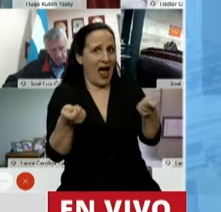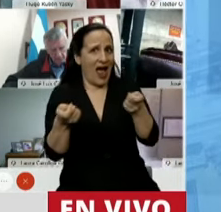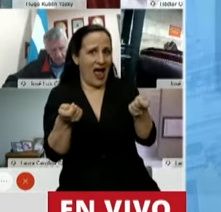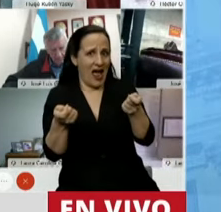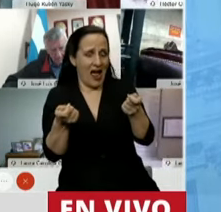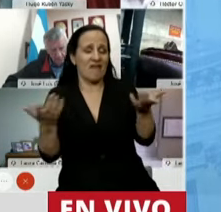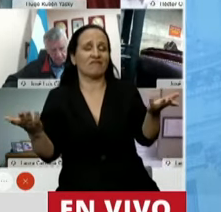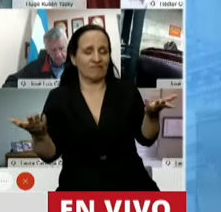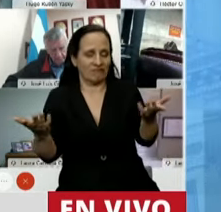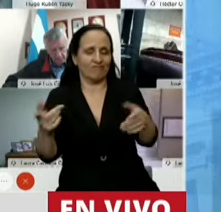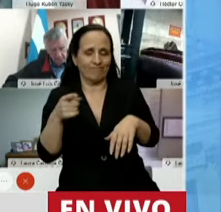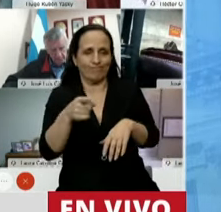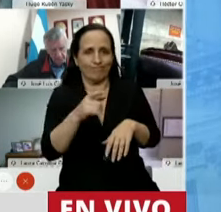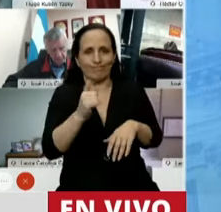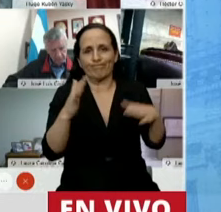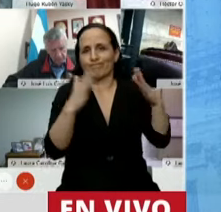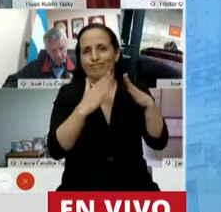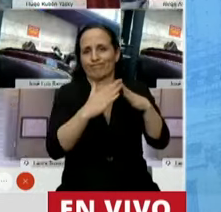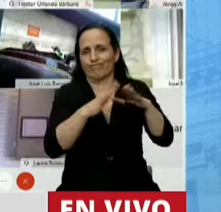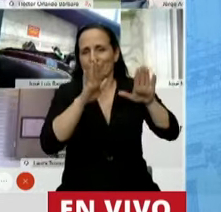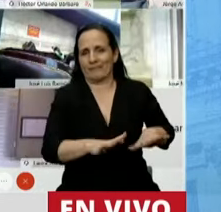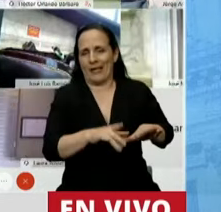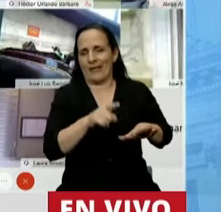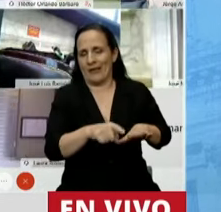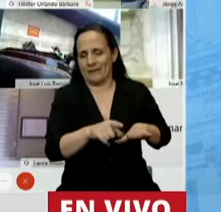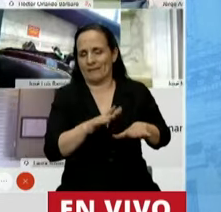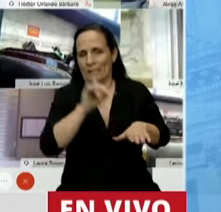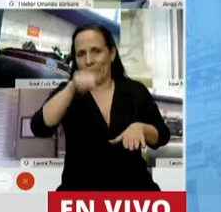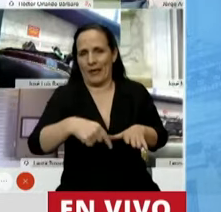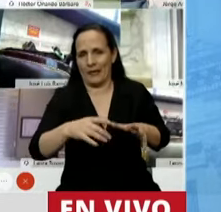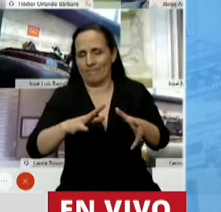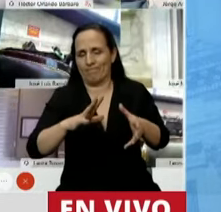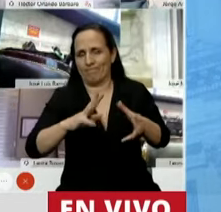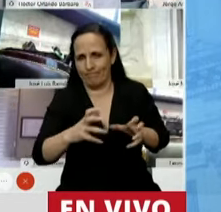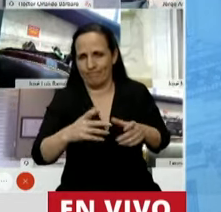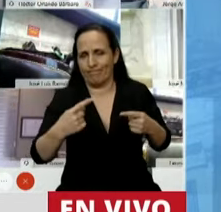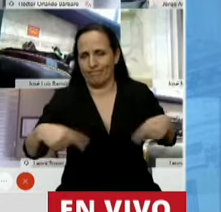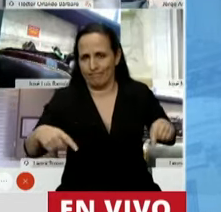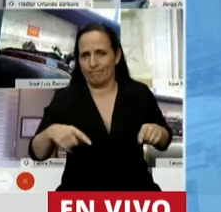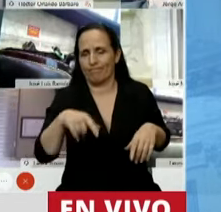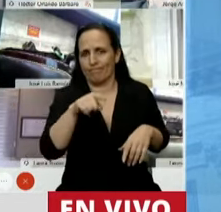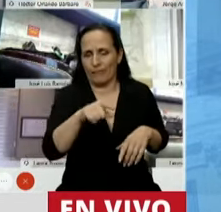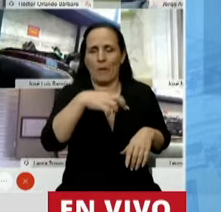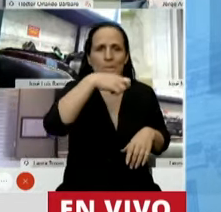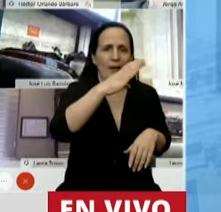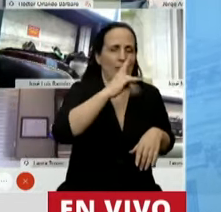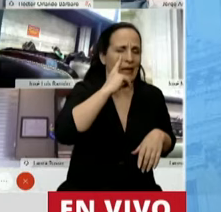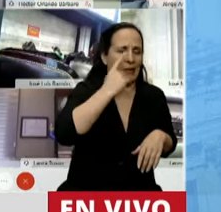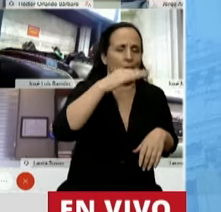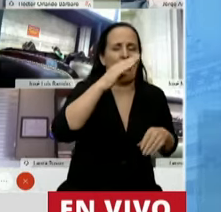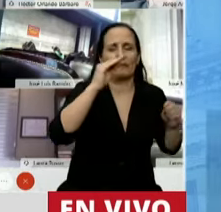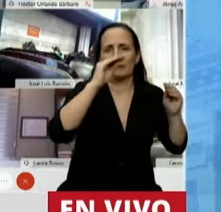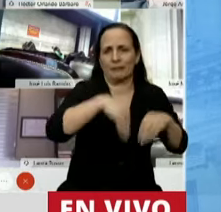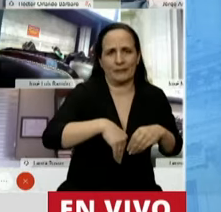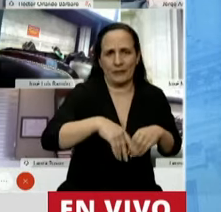consecuencia, ni más ni menos, que de la cuarentena que estamos enfrentando. Vamos a tener una caída enorme del producto grupo. Y